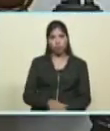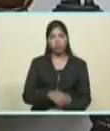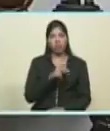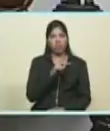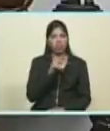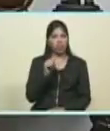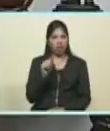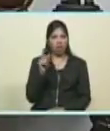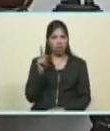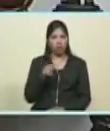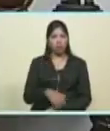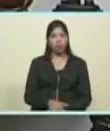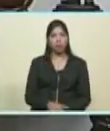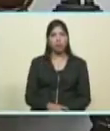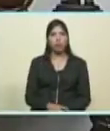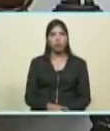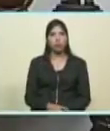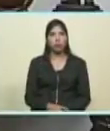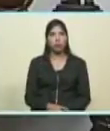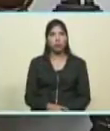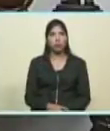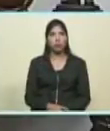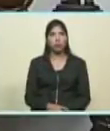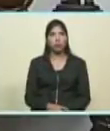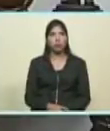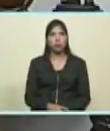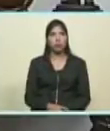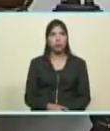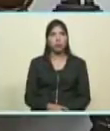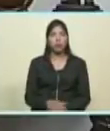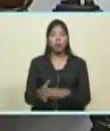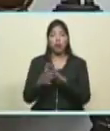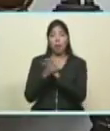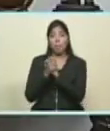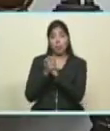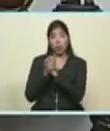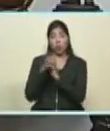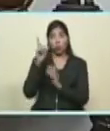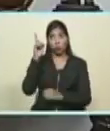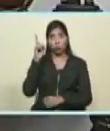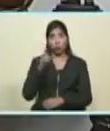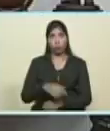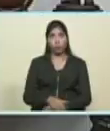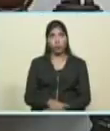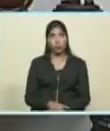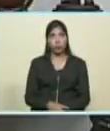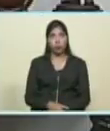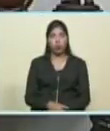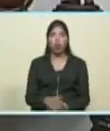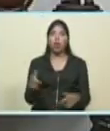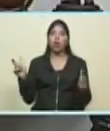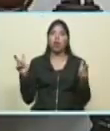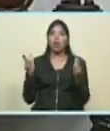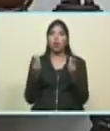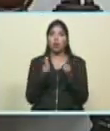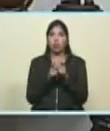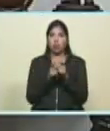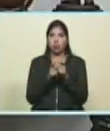quien a veces estaba presidiendo esta cumbre amigo Narzultán, estuvimos reunidos